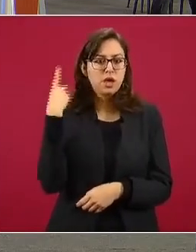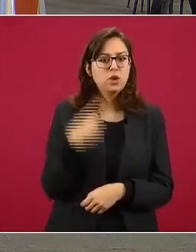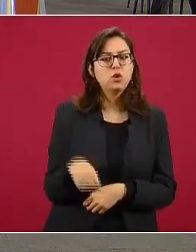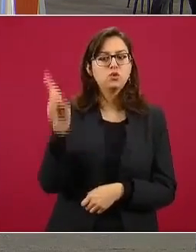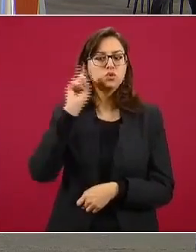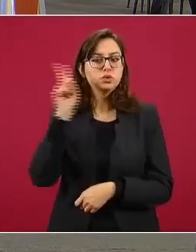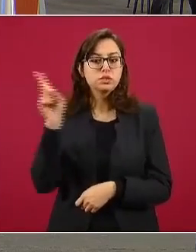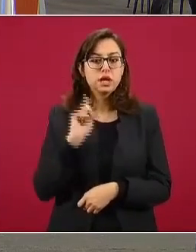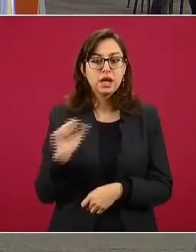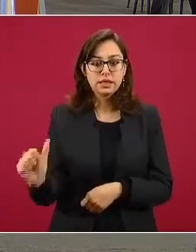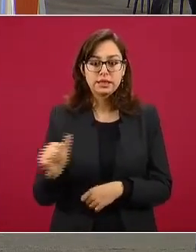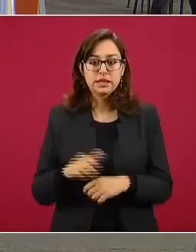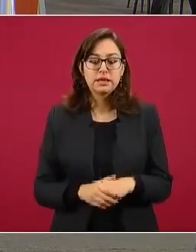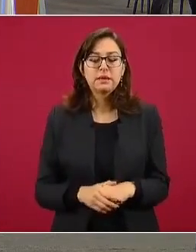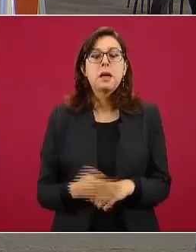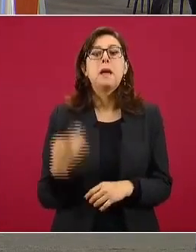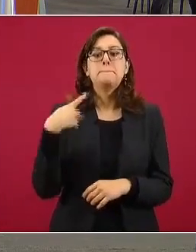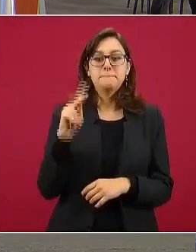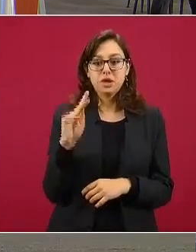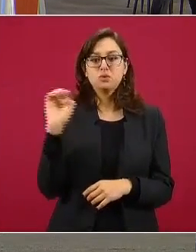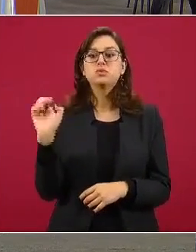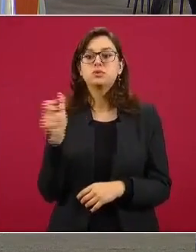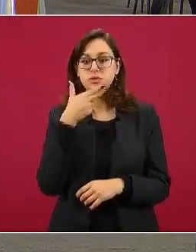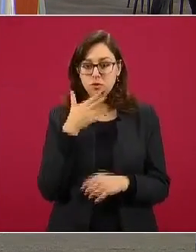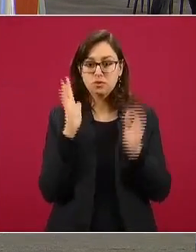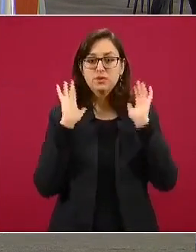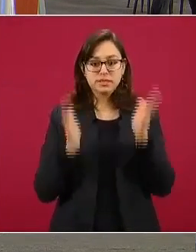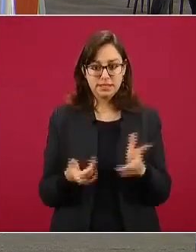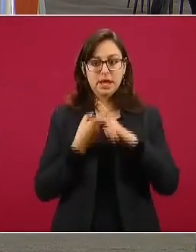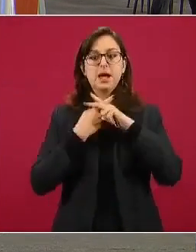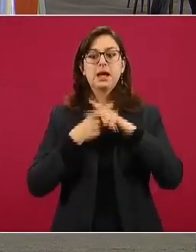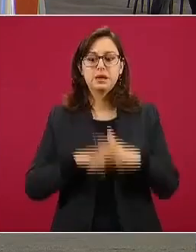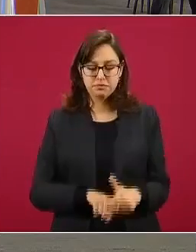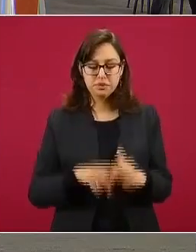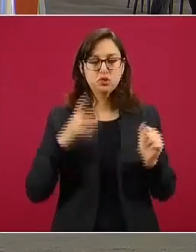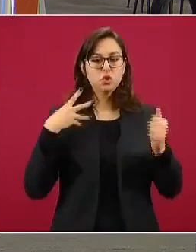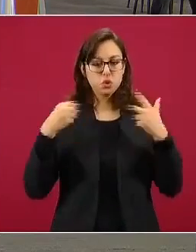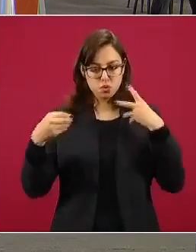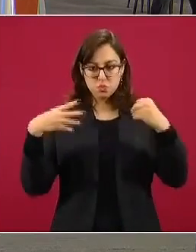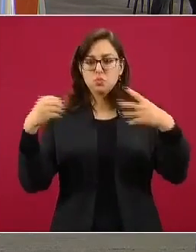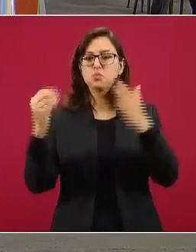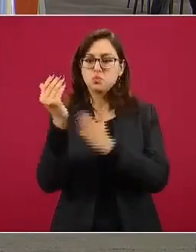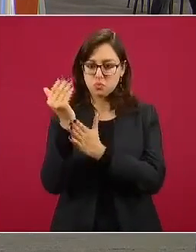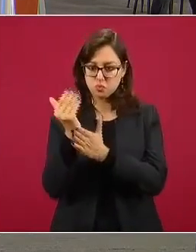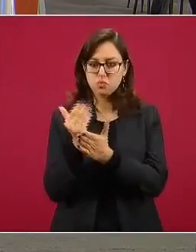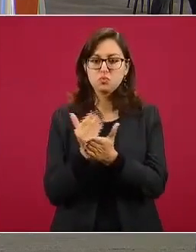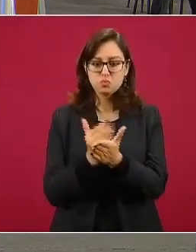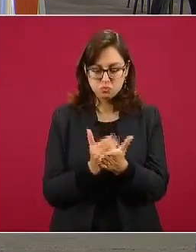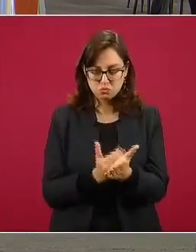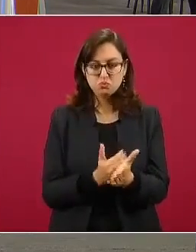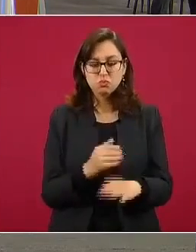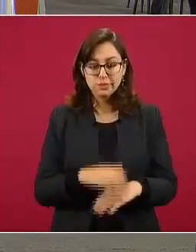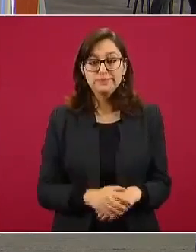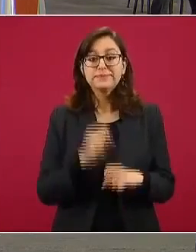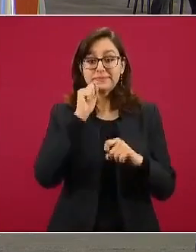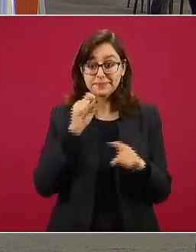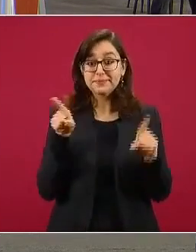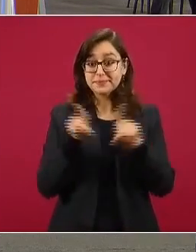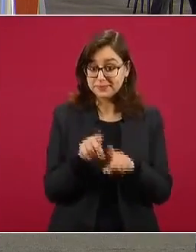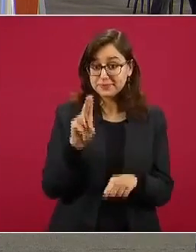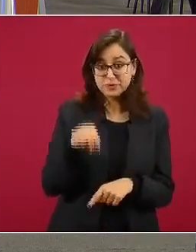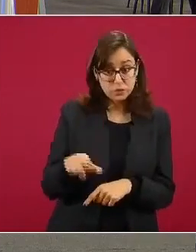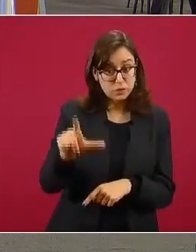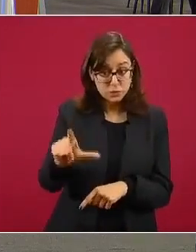Zacatecas, pero Chihuahua ya empezó a disminuir su incidencia de casos, lo cual es positivo. Nuevo León también ha disminuido